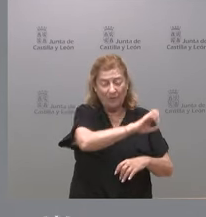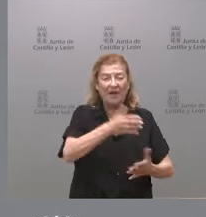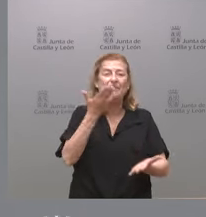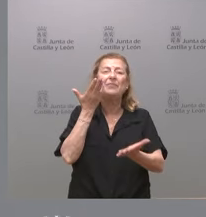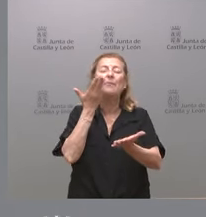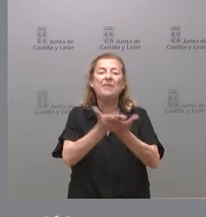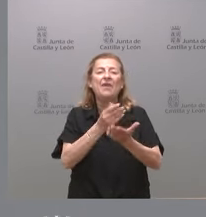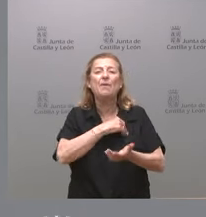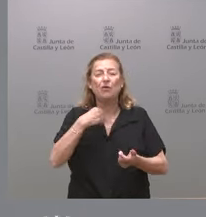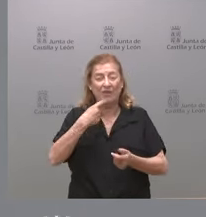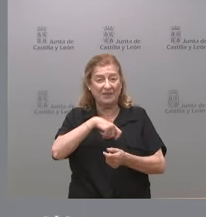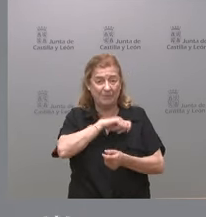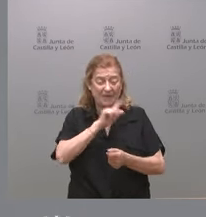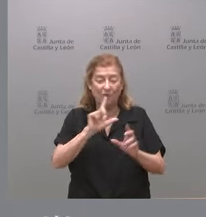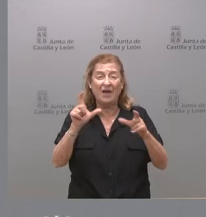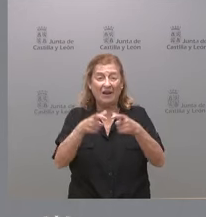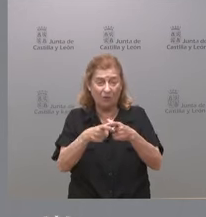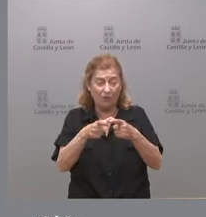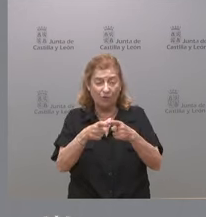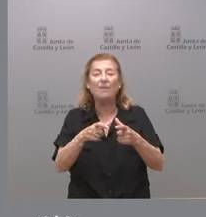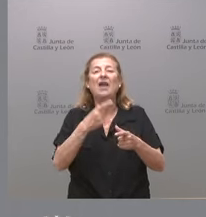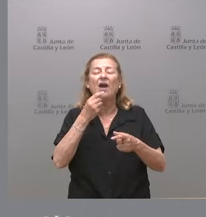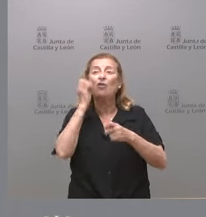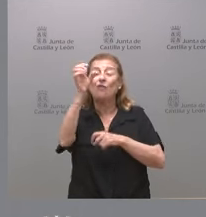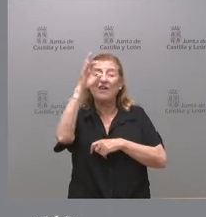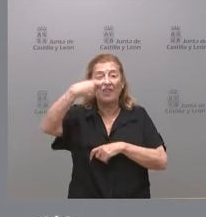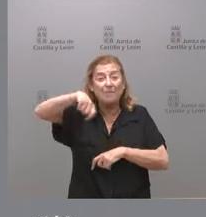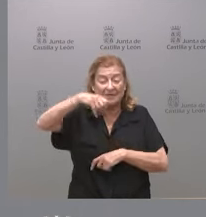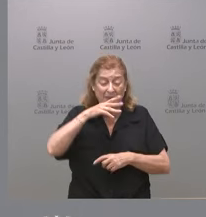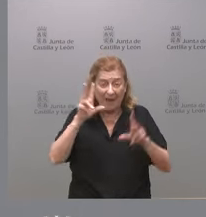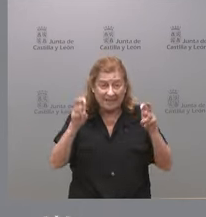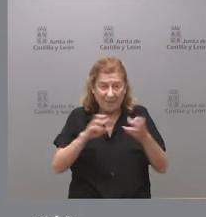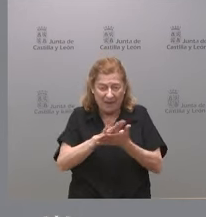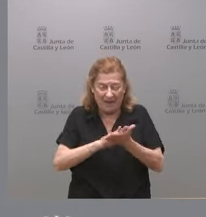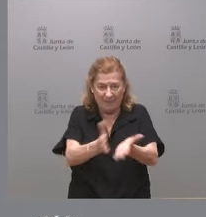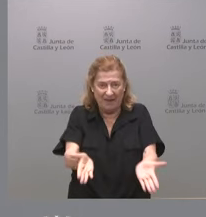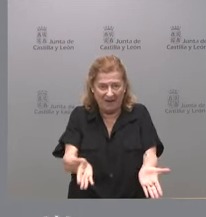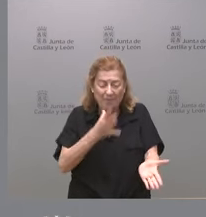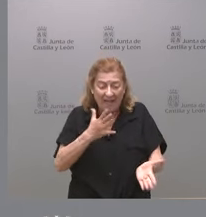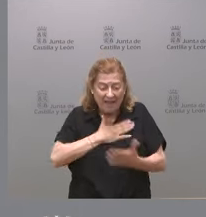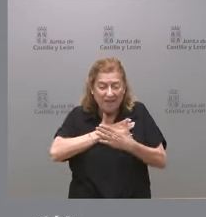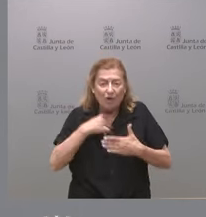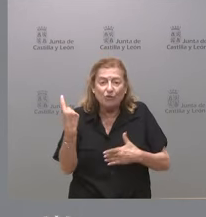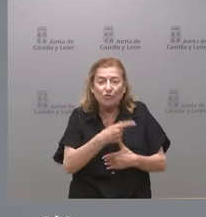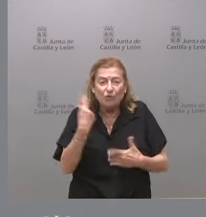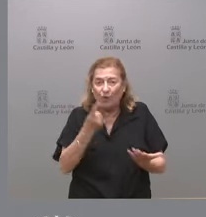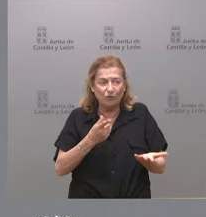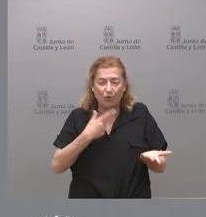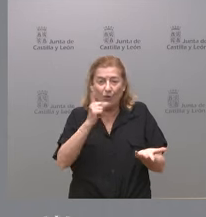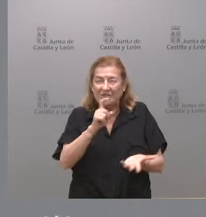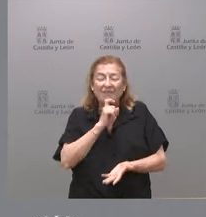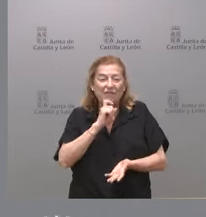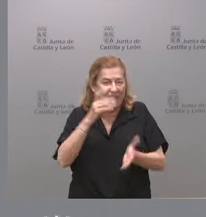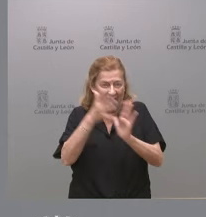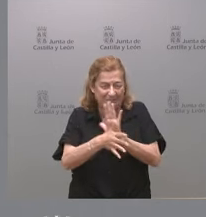gobierno de España una reunión de la conferencia de presidentes para hablar de esto para hablar de lo que es de todos es que yo creo que no es tan difícil de explicar